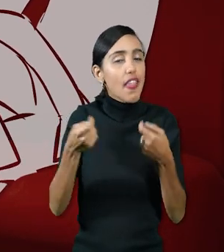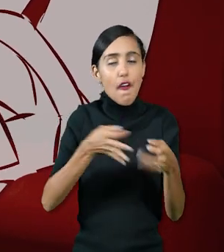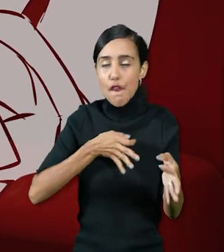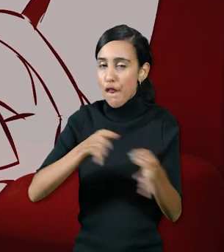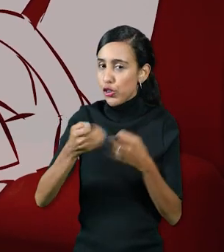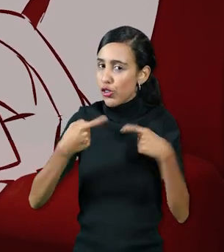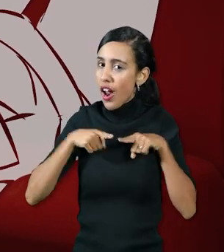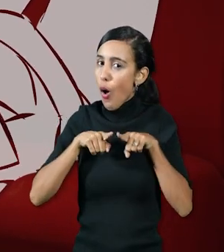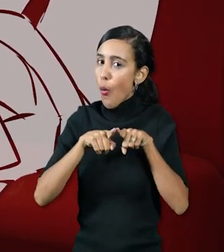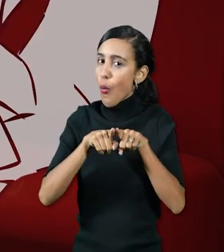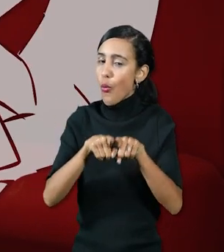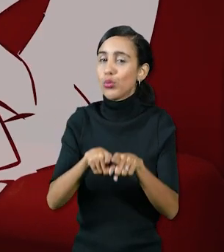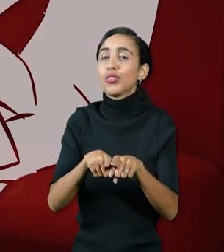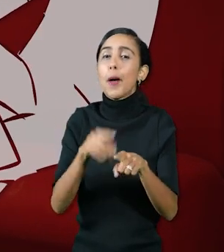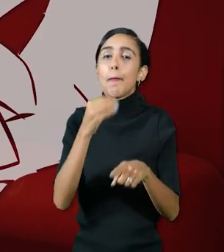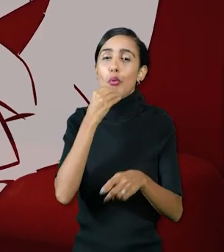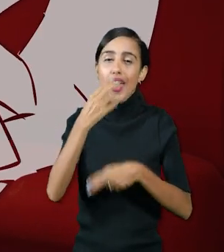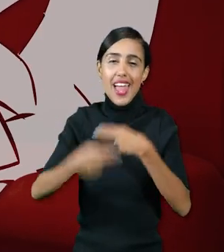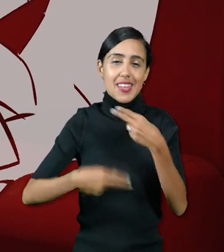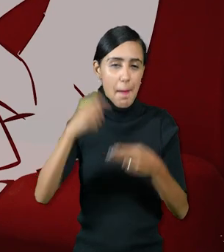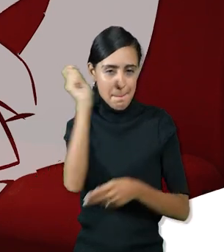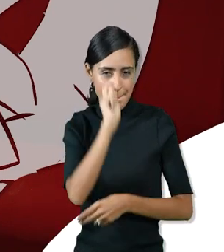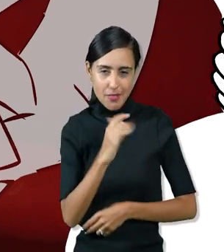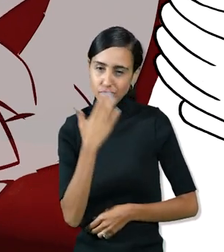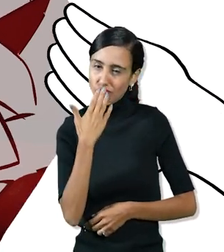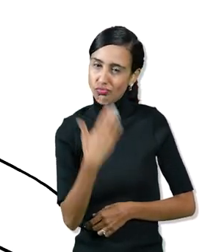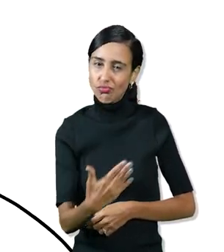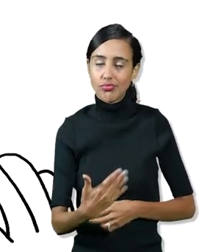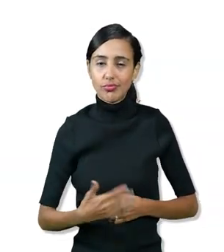juntas para poder hacer una película